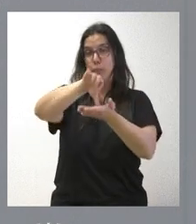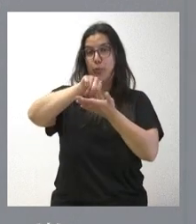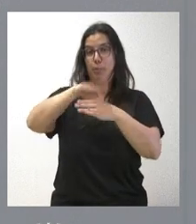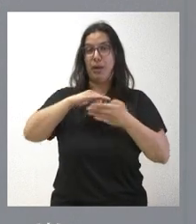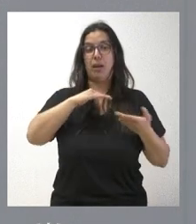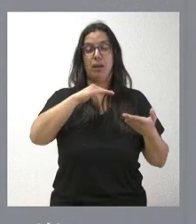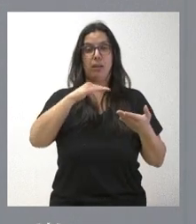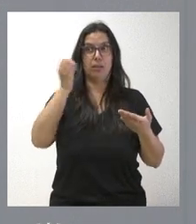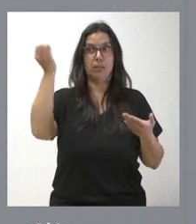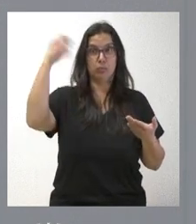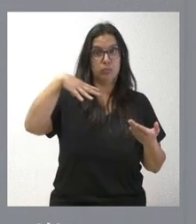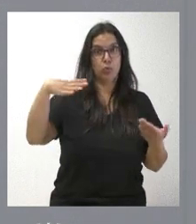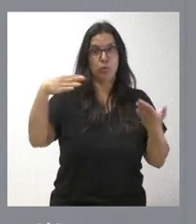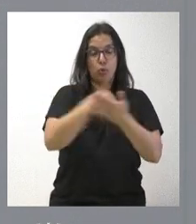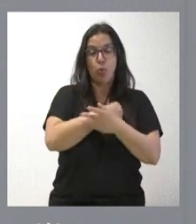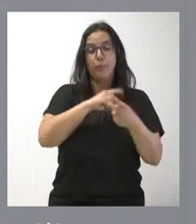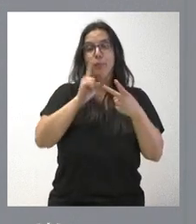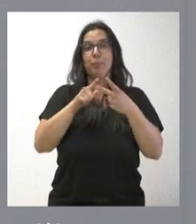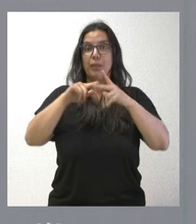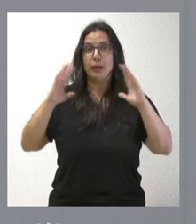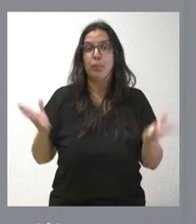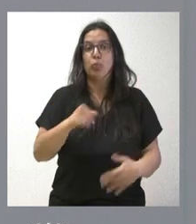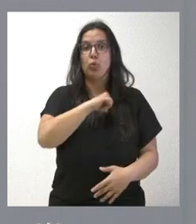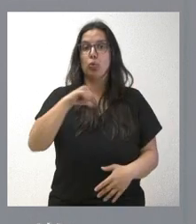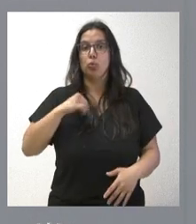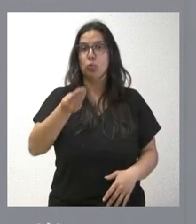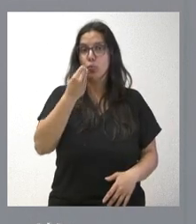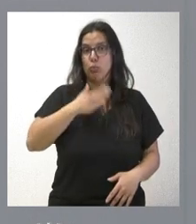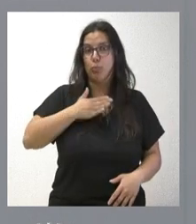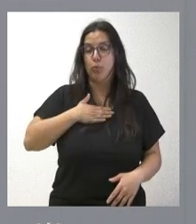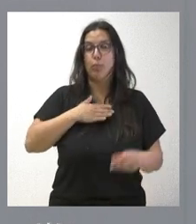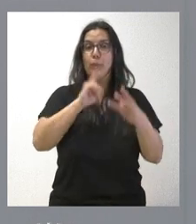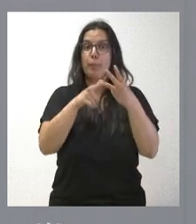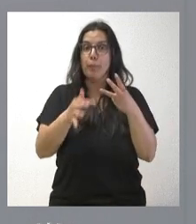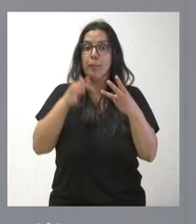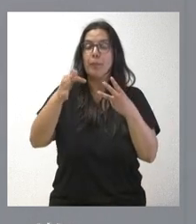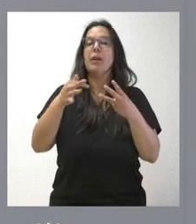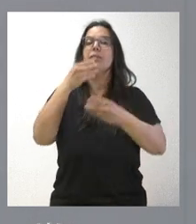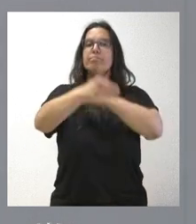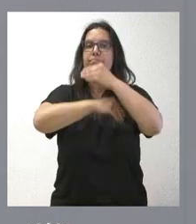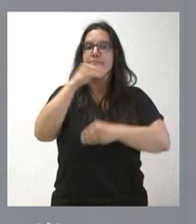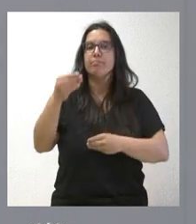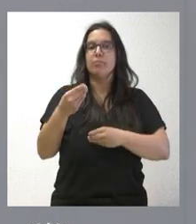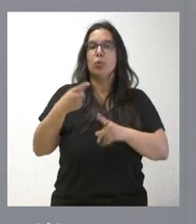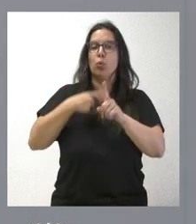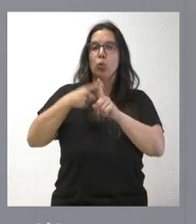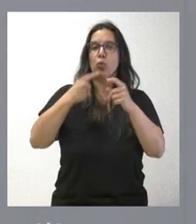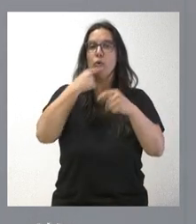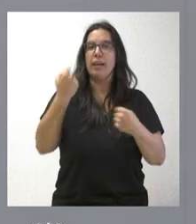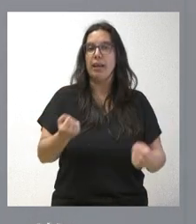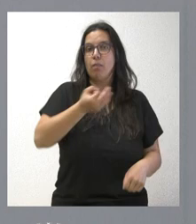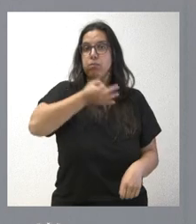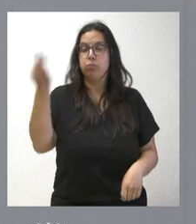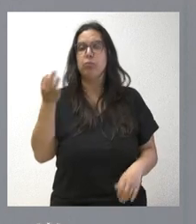suministro eléctrico, el impulso del autoconsumo energético con fuentes renovables y la actuación de la eficiencia energética en los edificios públicos nos está